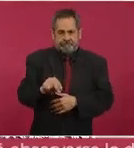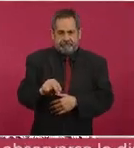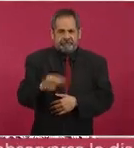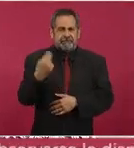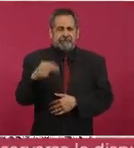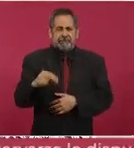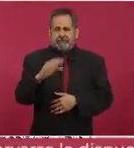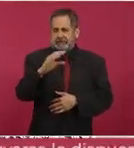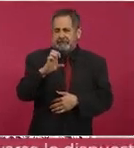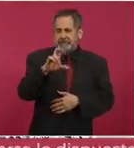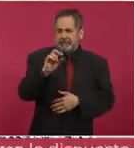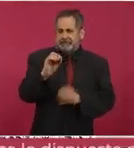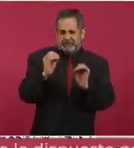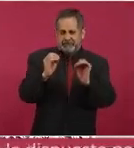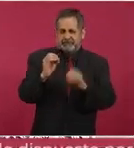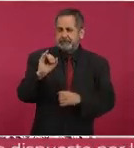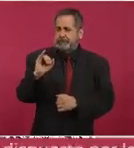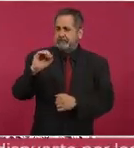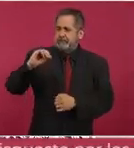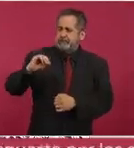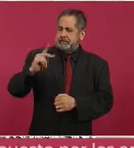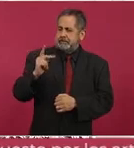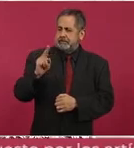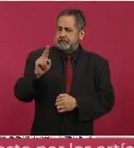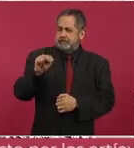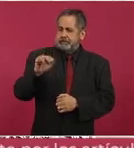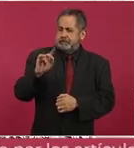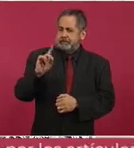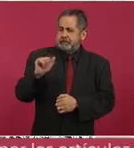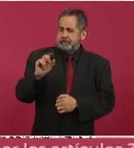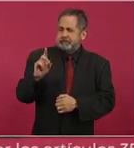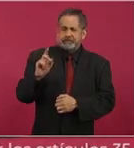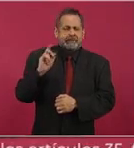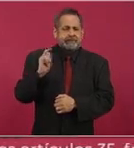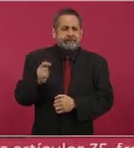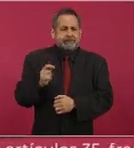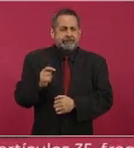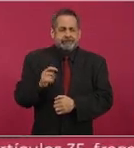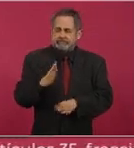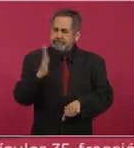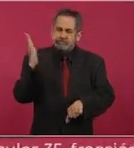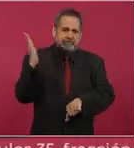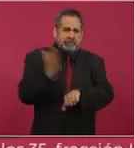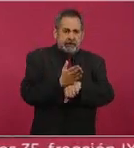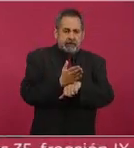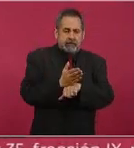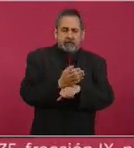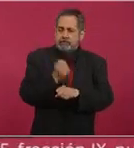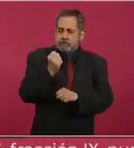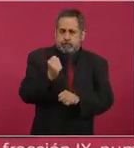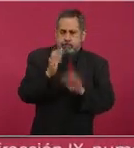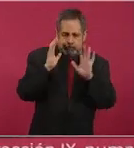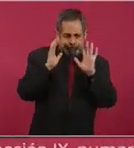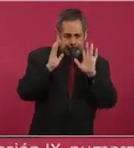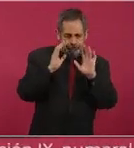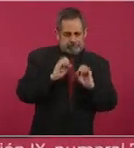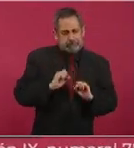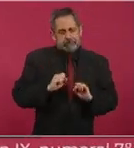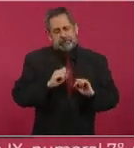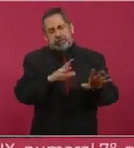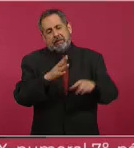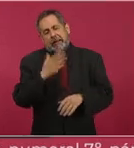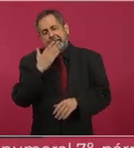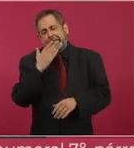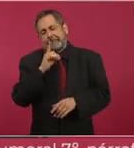sepa de que no se tolera el que se cometan estos ilícitos